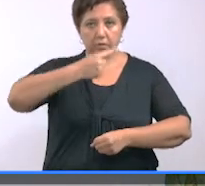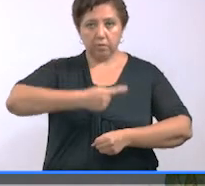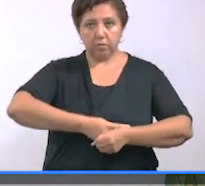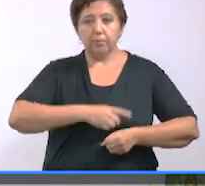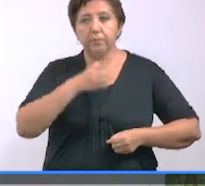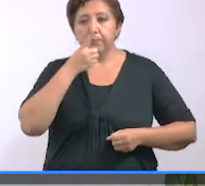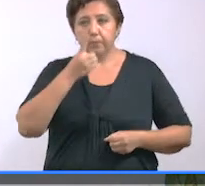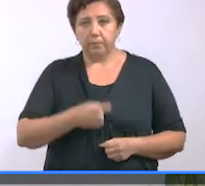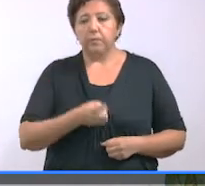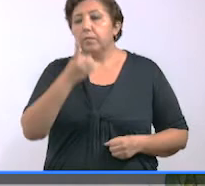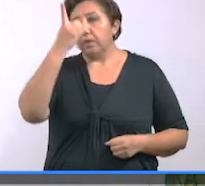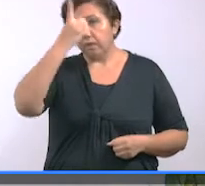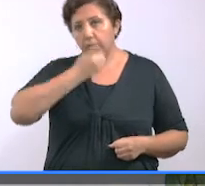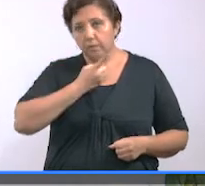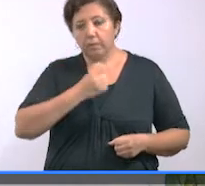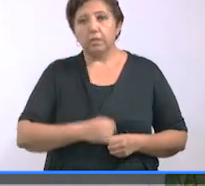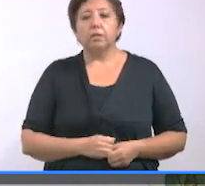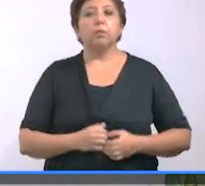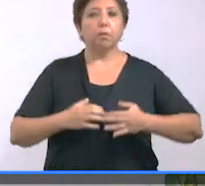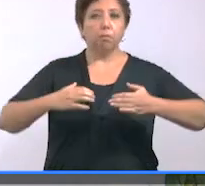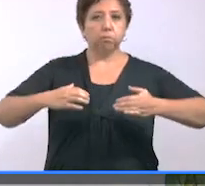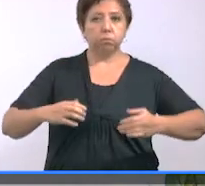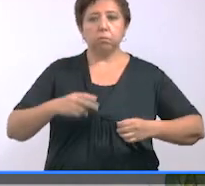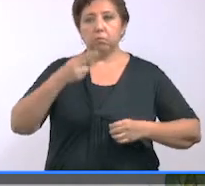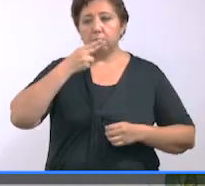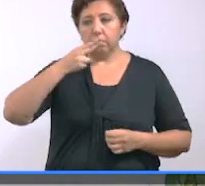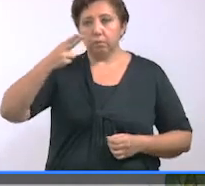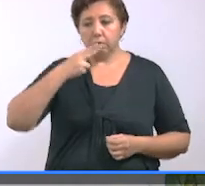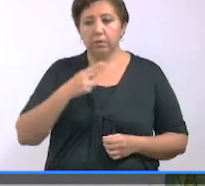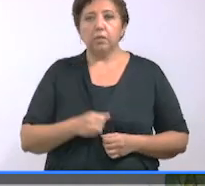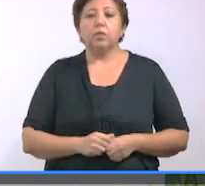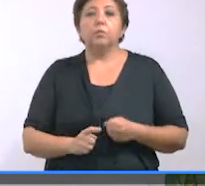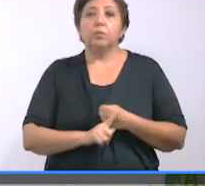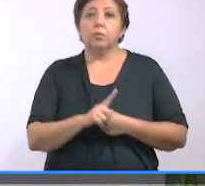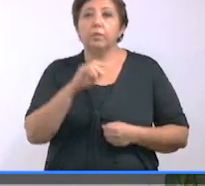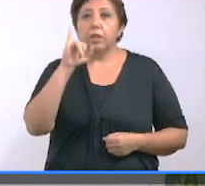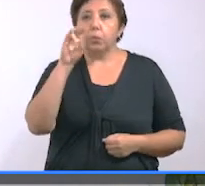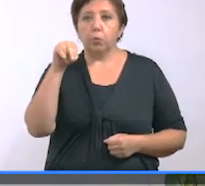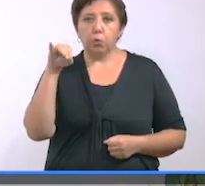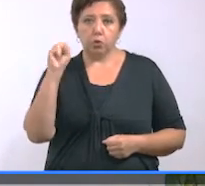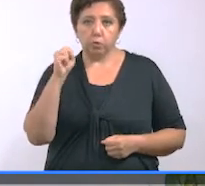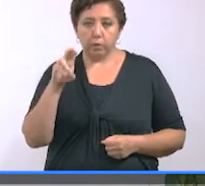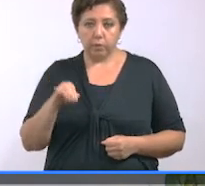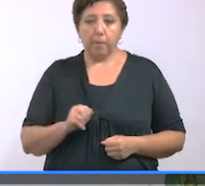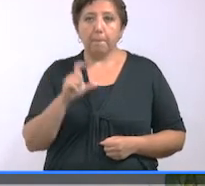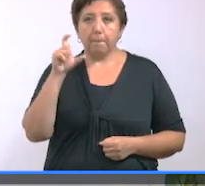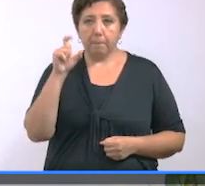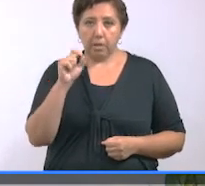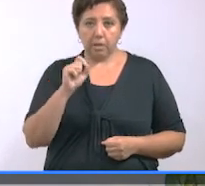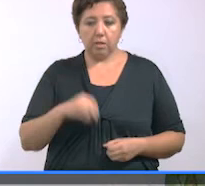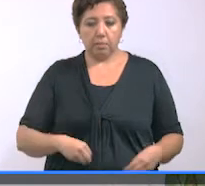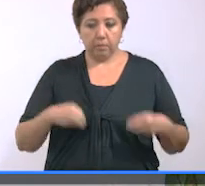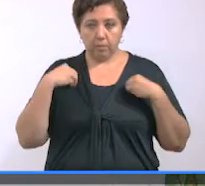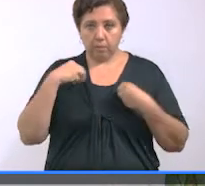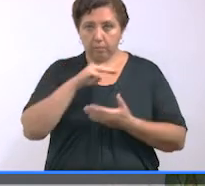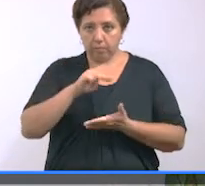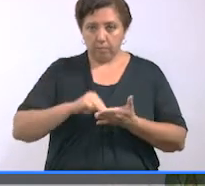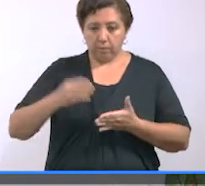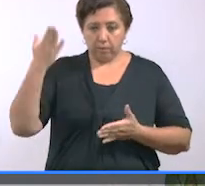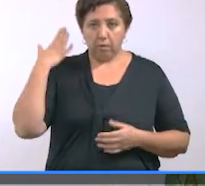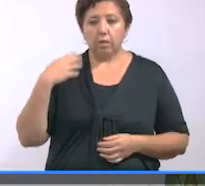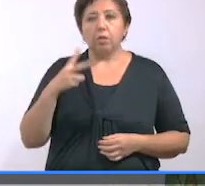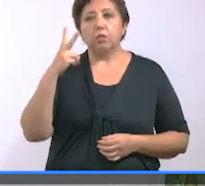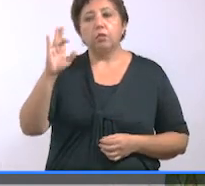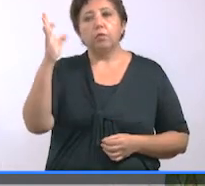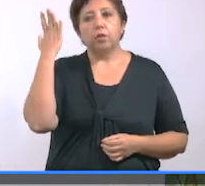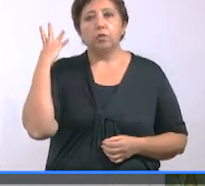sistémica, diabetes mellitus, obesidad, tabaquismo e inmunosupresión. 20 de ellos residían en Mérida, 3 foráneos,